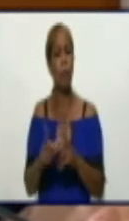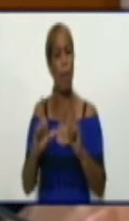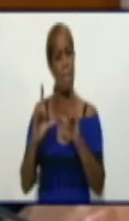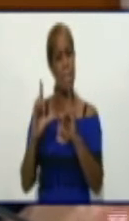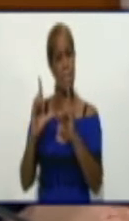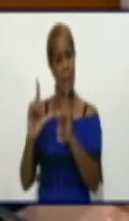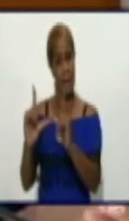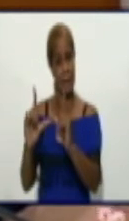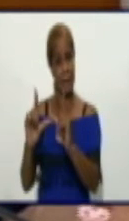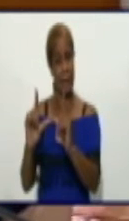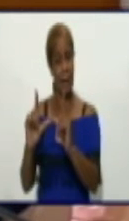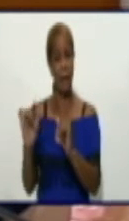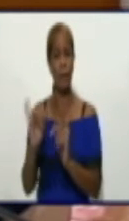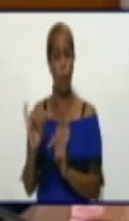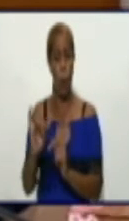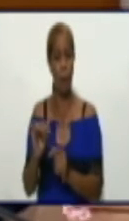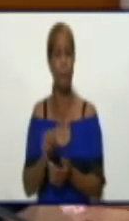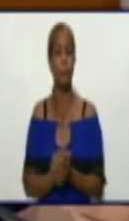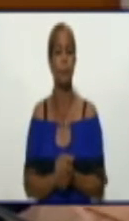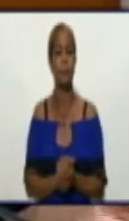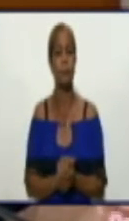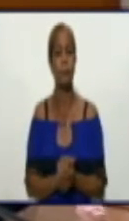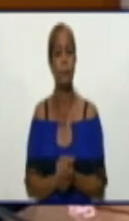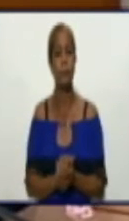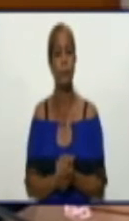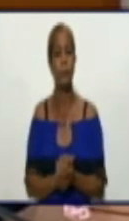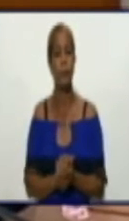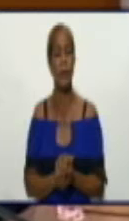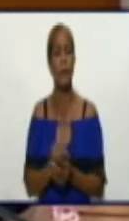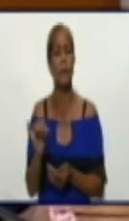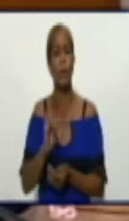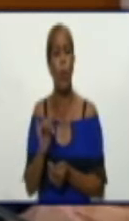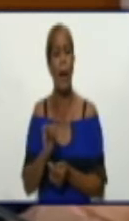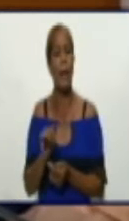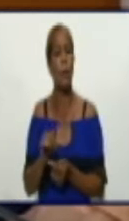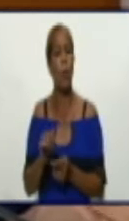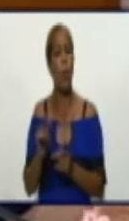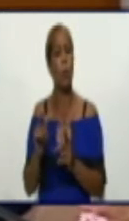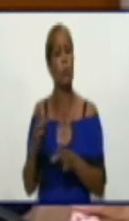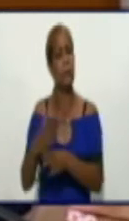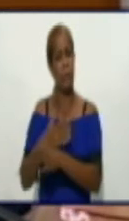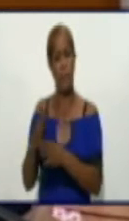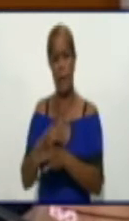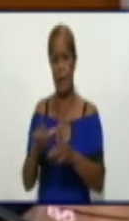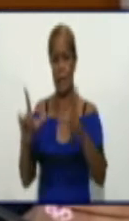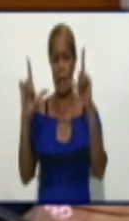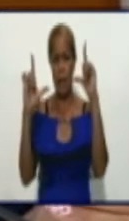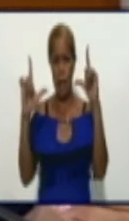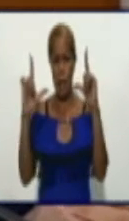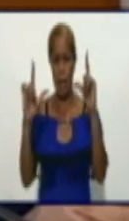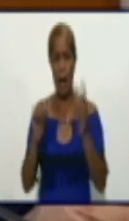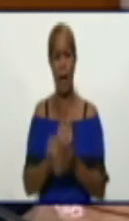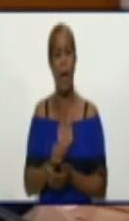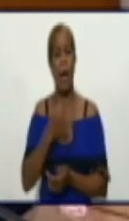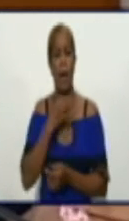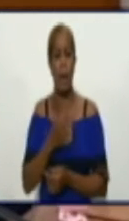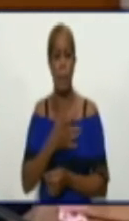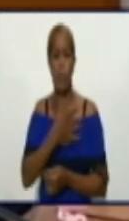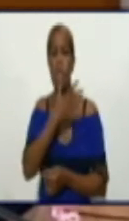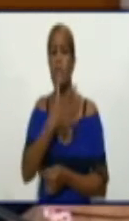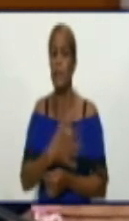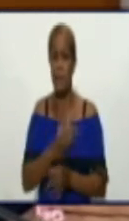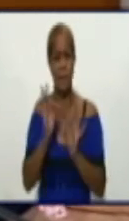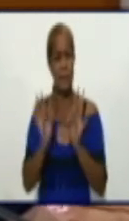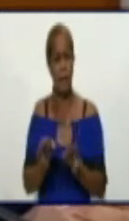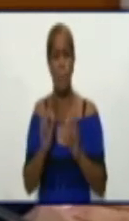estar utilizando, como por ejemplo, Somos Continuidad, Numeral Fidel Presente, Numeral Fidel Siempre Vivo,